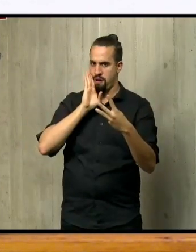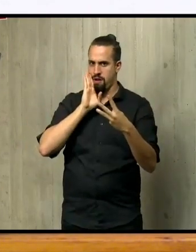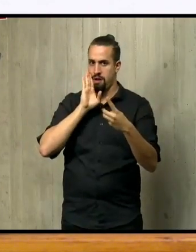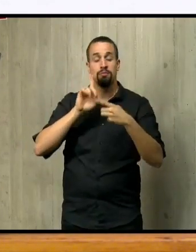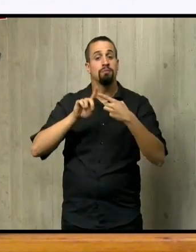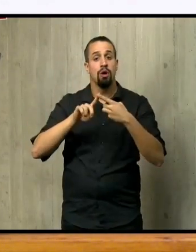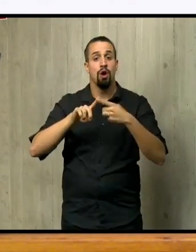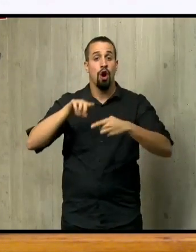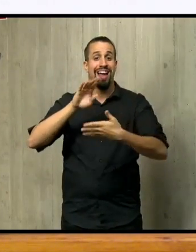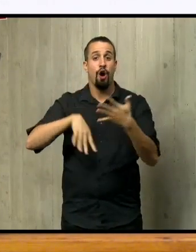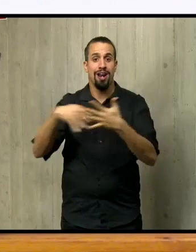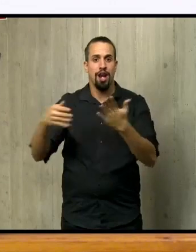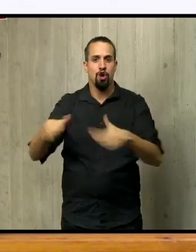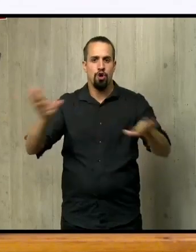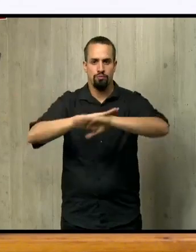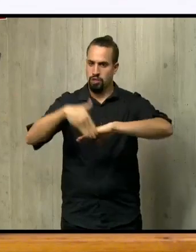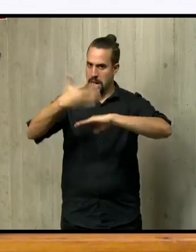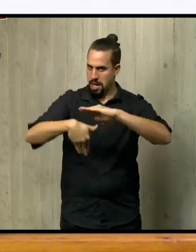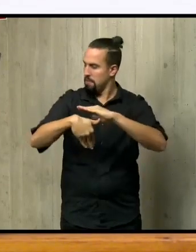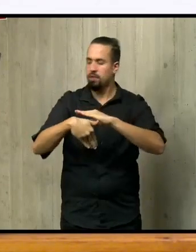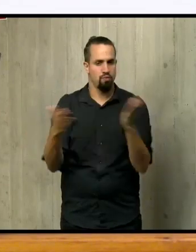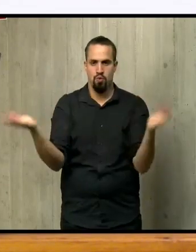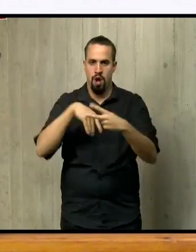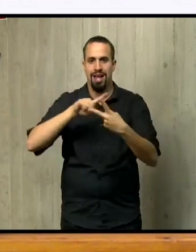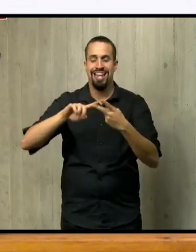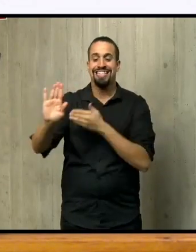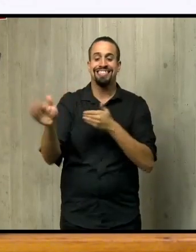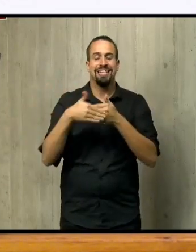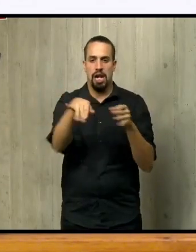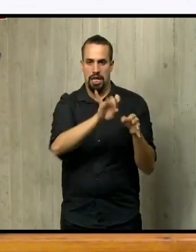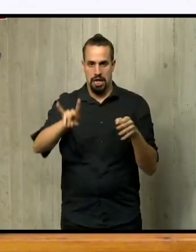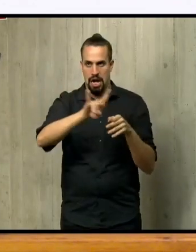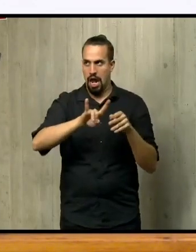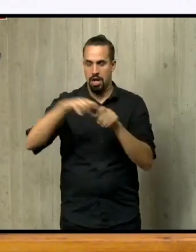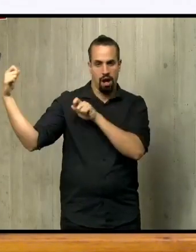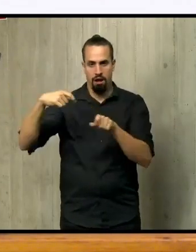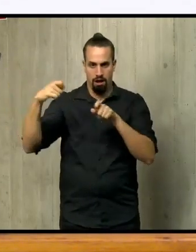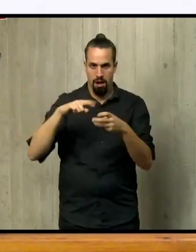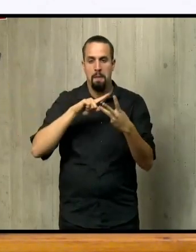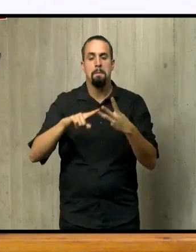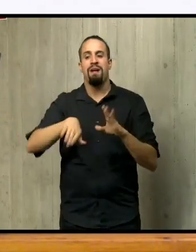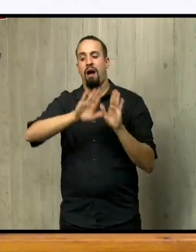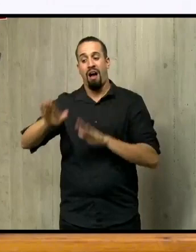Toque de queda, cierre perimetral, actos en el exterior de los lugares de culto.